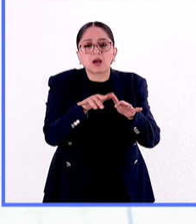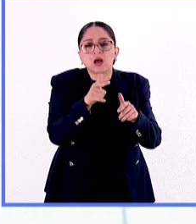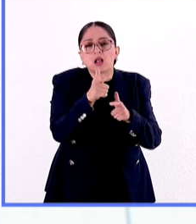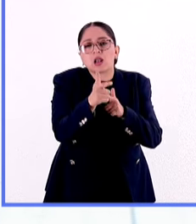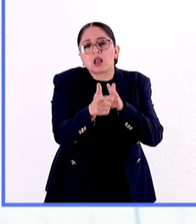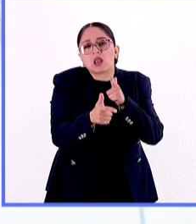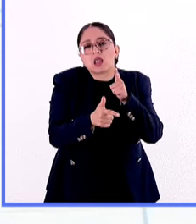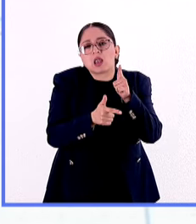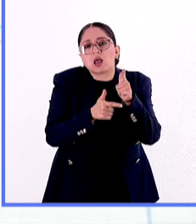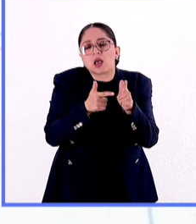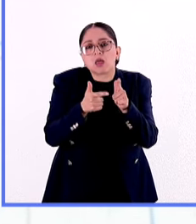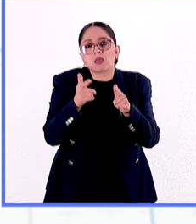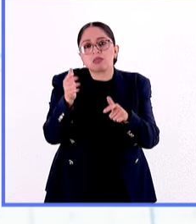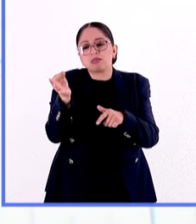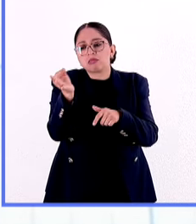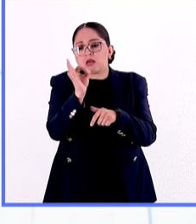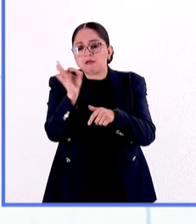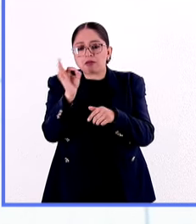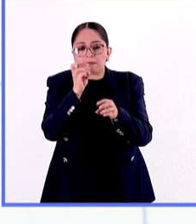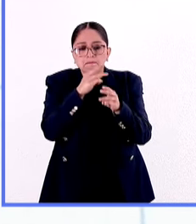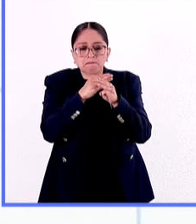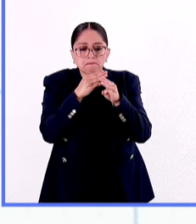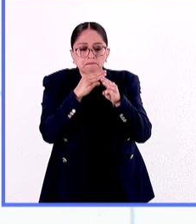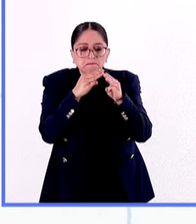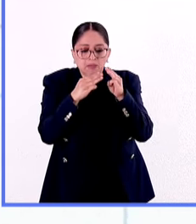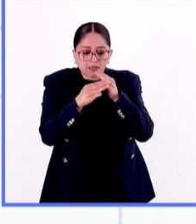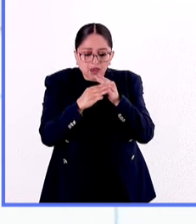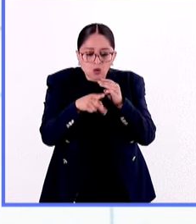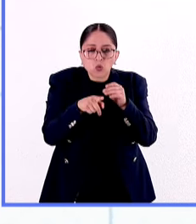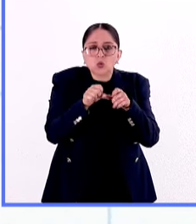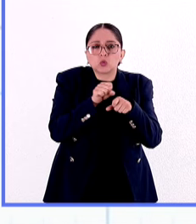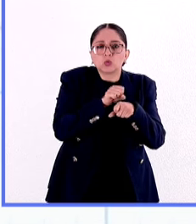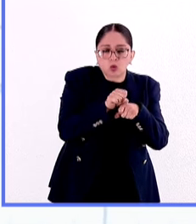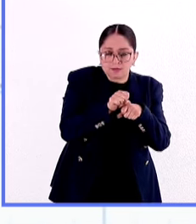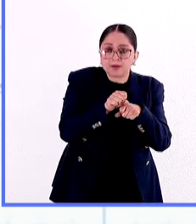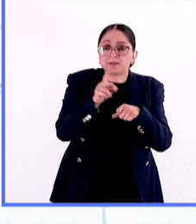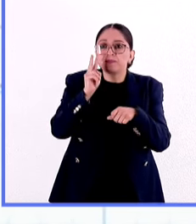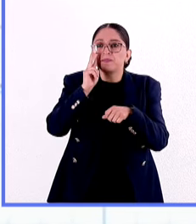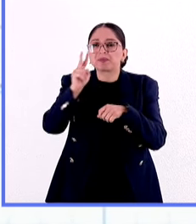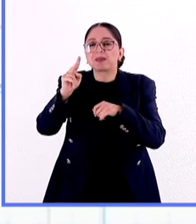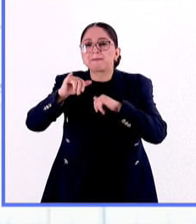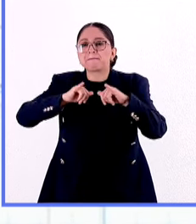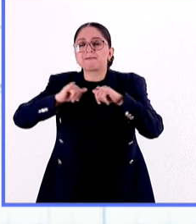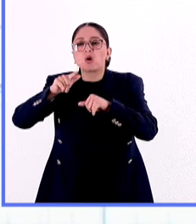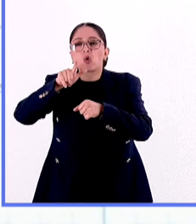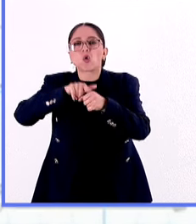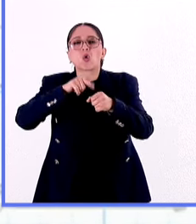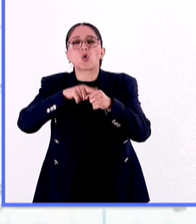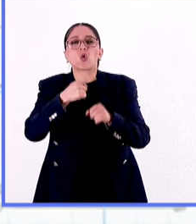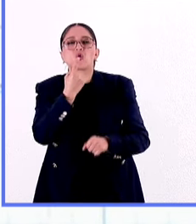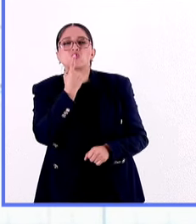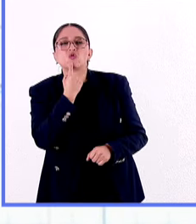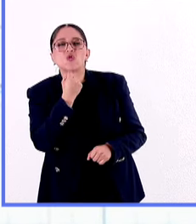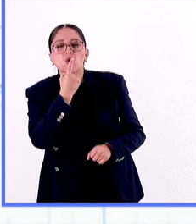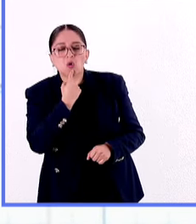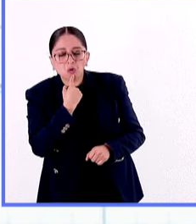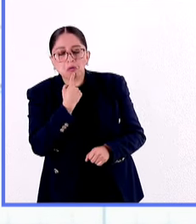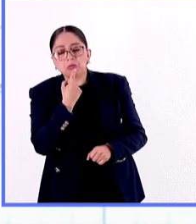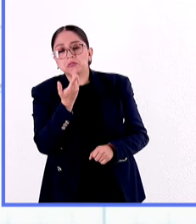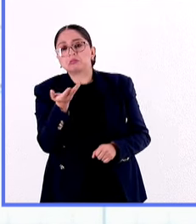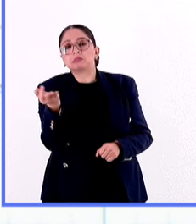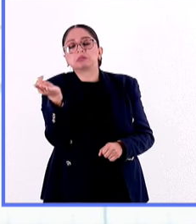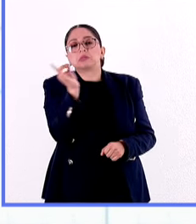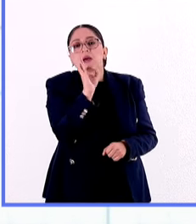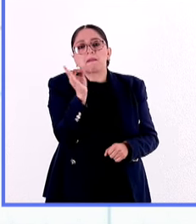materiales más suaves. La zona coloreada de rojo en este mapa tridimensional señala que podría tratarse de